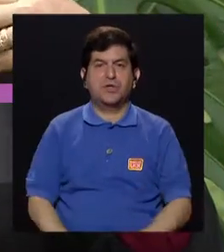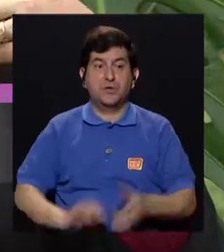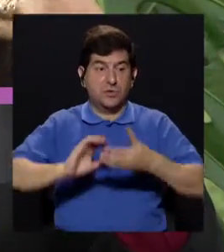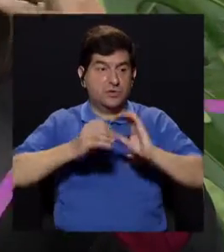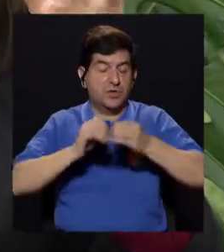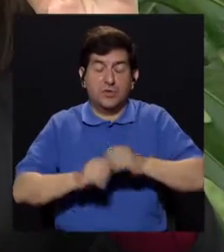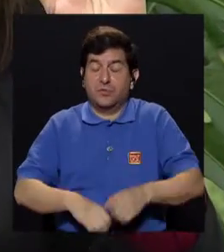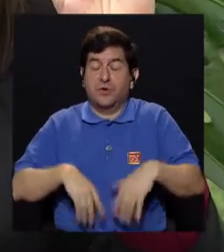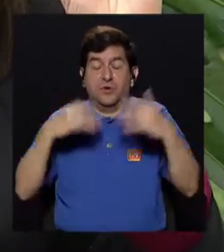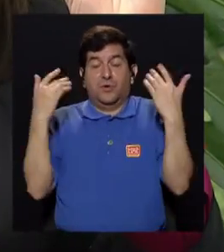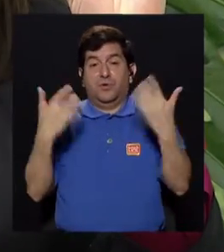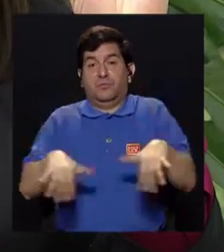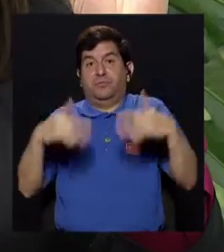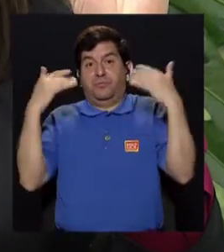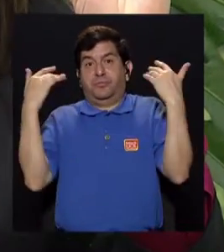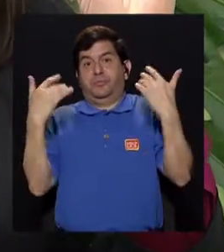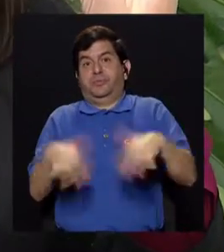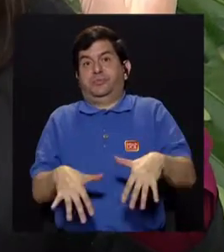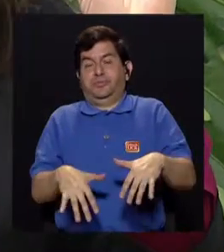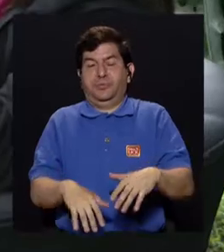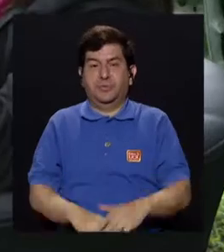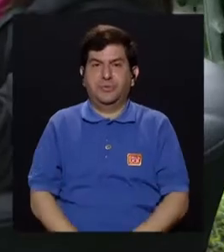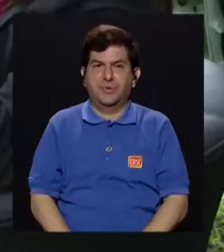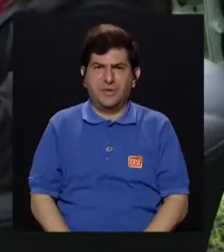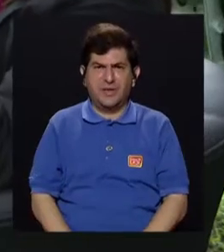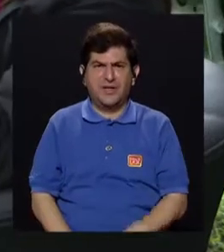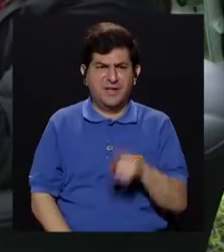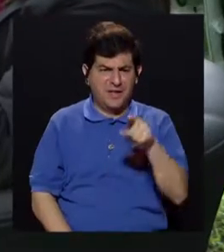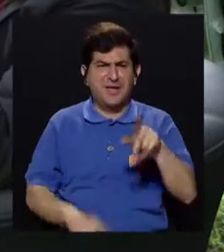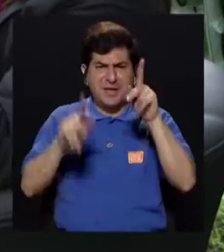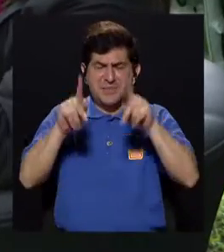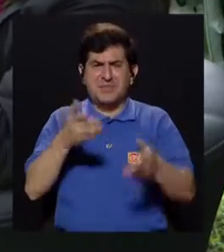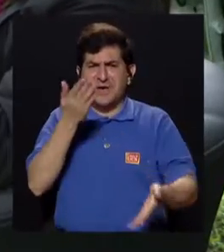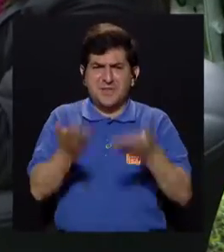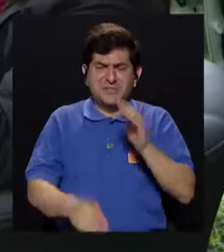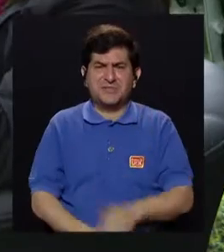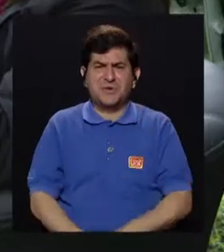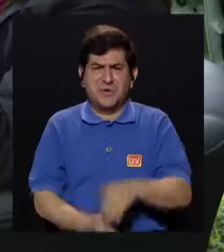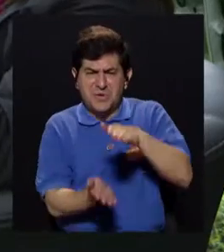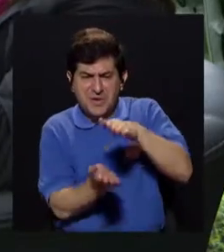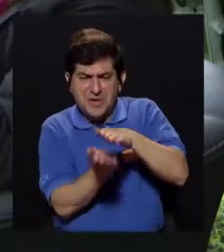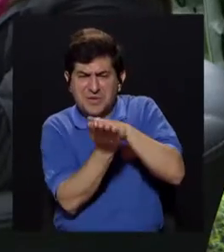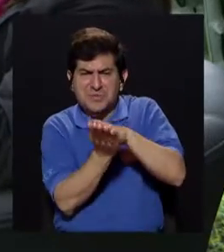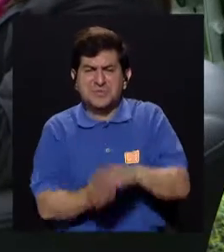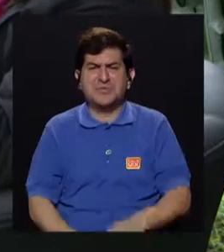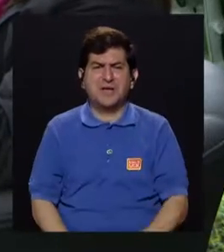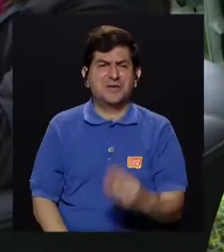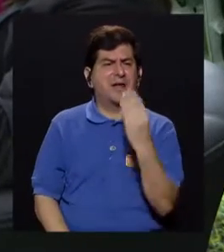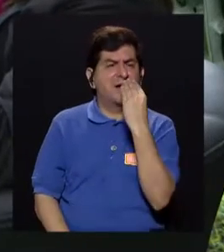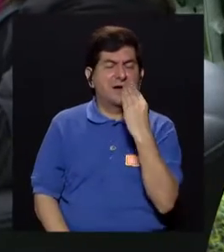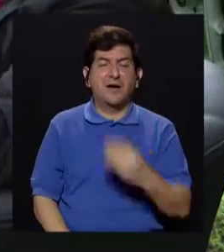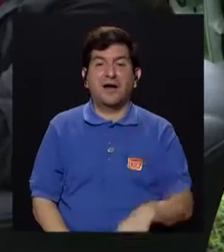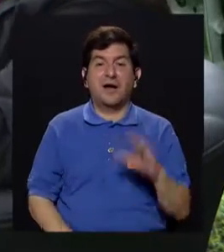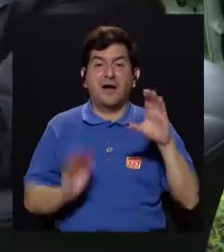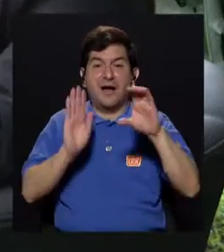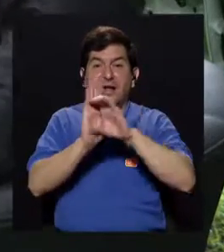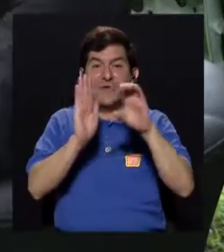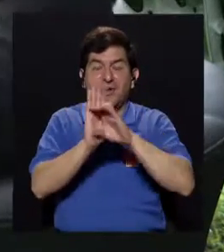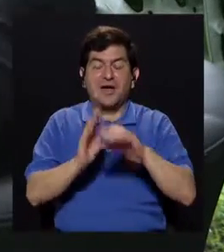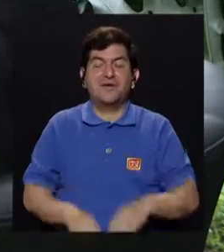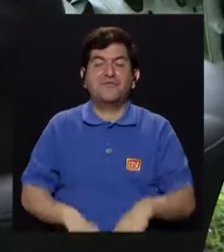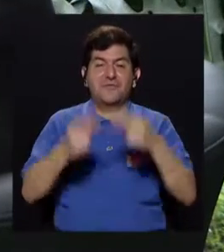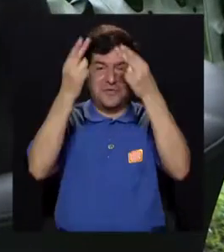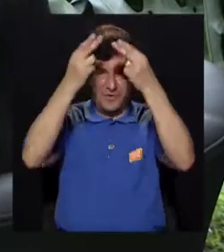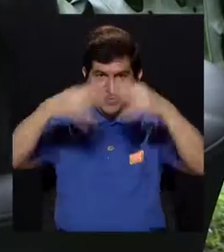cantidades que no me puedo imaginar. Y es muy dado, ¿verdad? Siempre con el sanduchito en la mano, mientras van caminando. Bueno, hay una foto muy